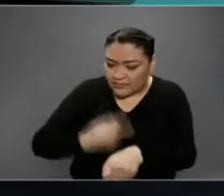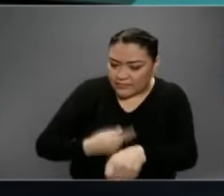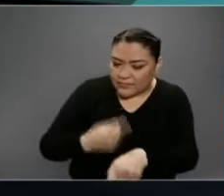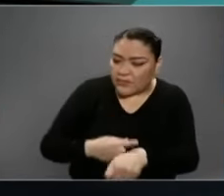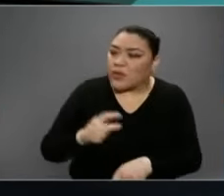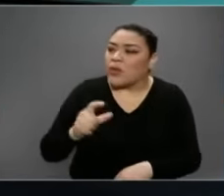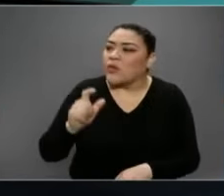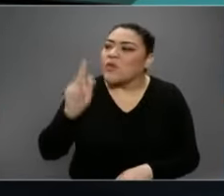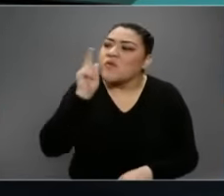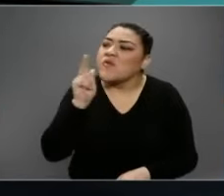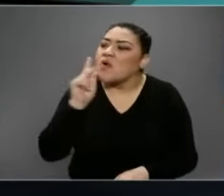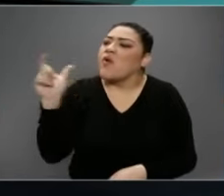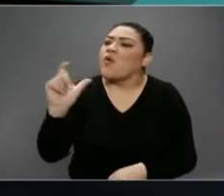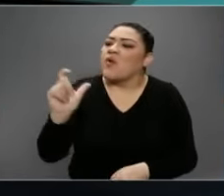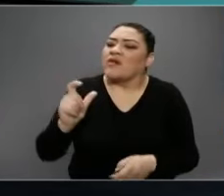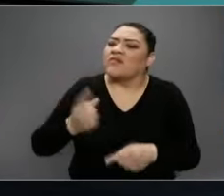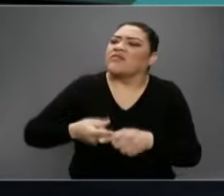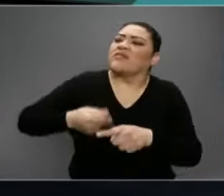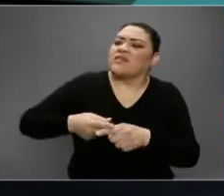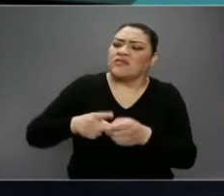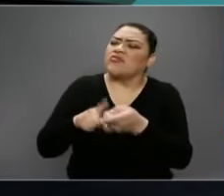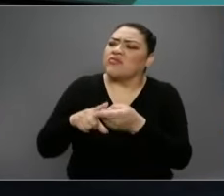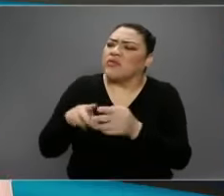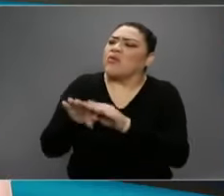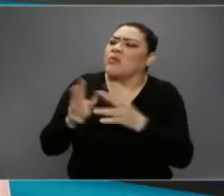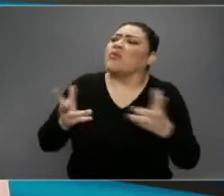¿Y en dónde y en qué circunstancias? Bueno,